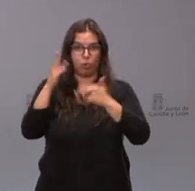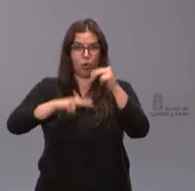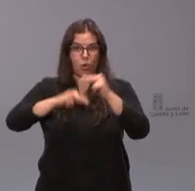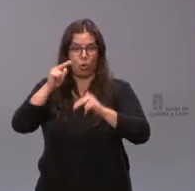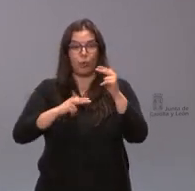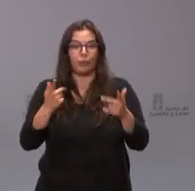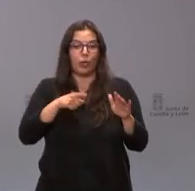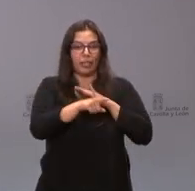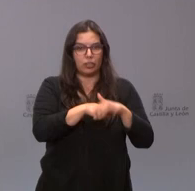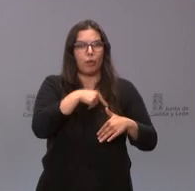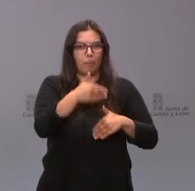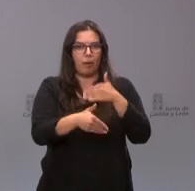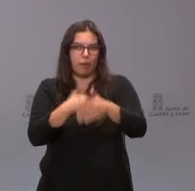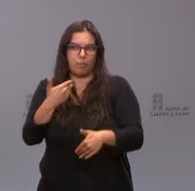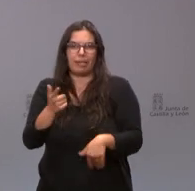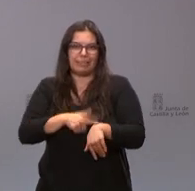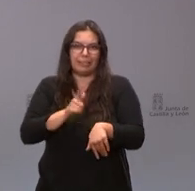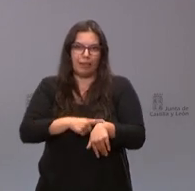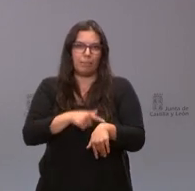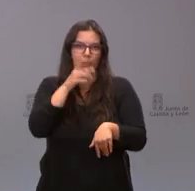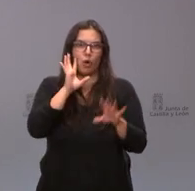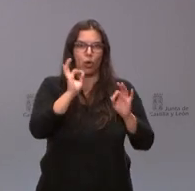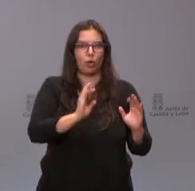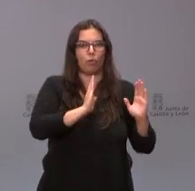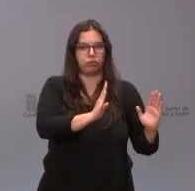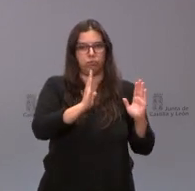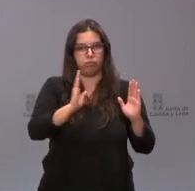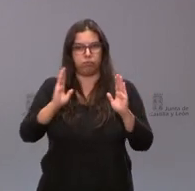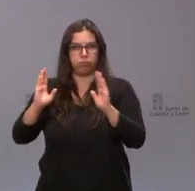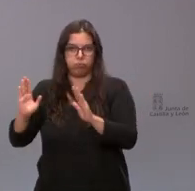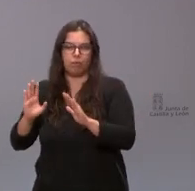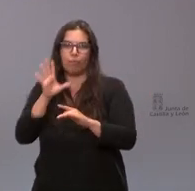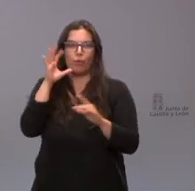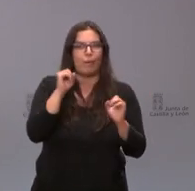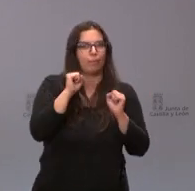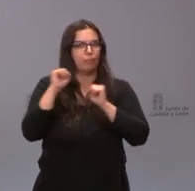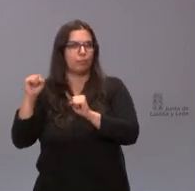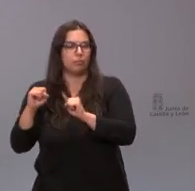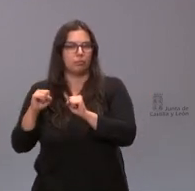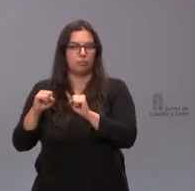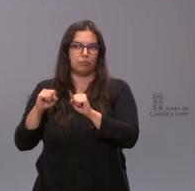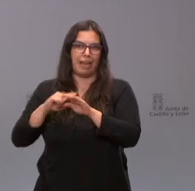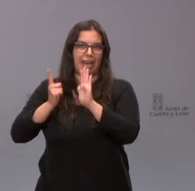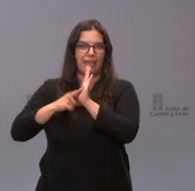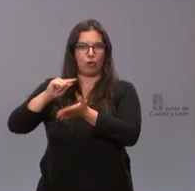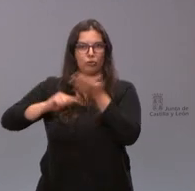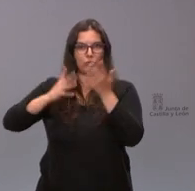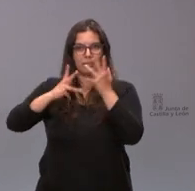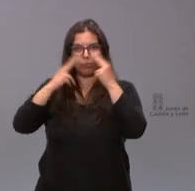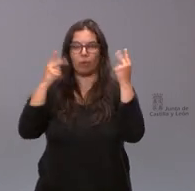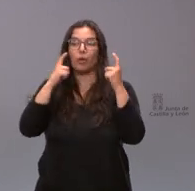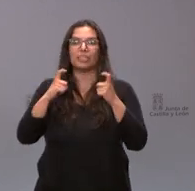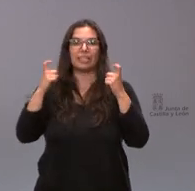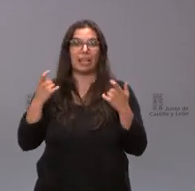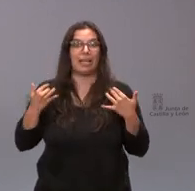trámites lleva un tiempo porque lógicamente está sometido la ley de contratos de las administraciones públicas pero lo hacemos de la forma con más